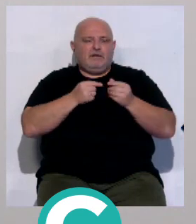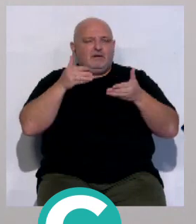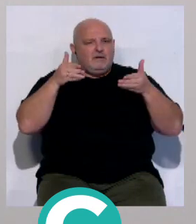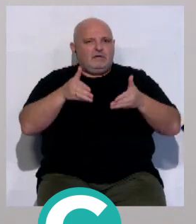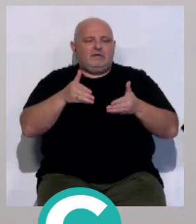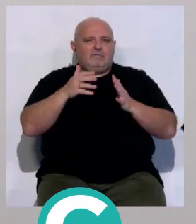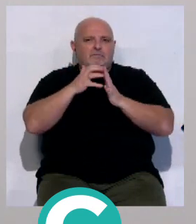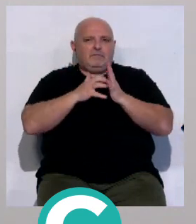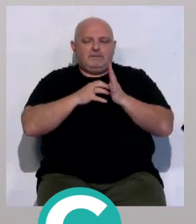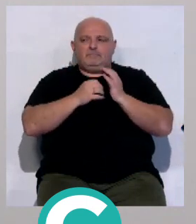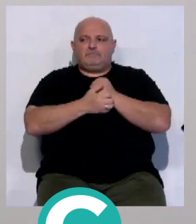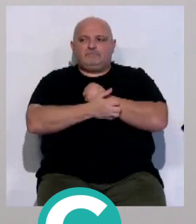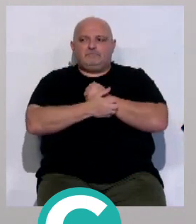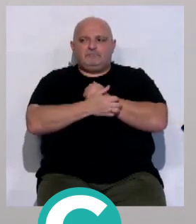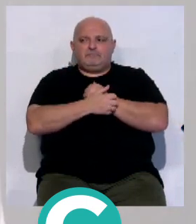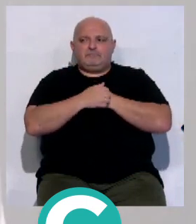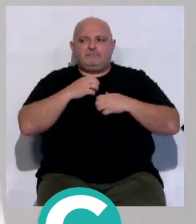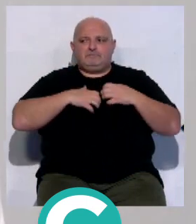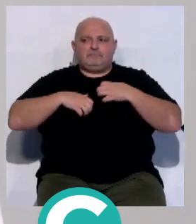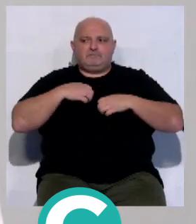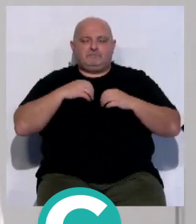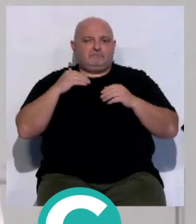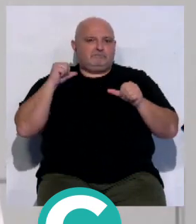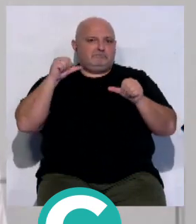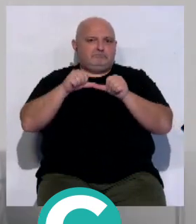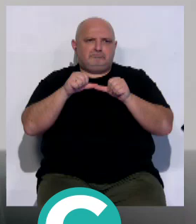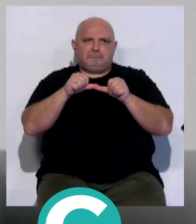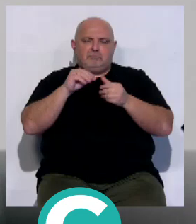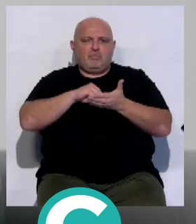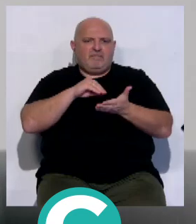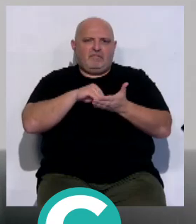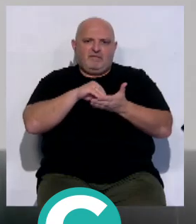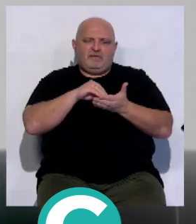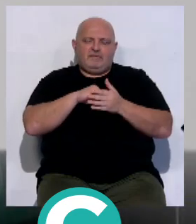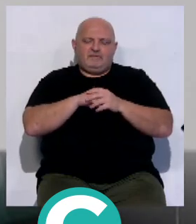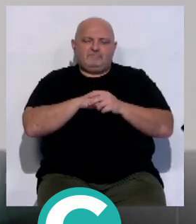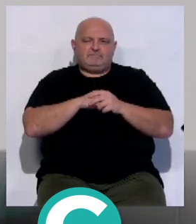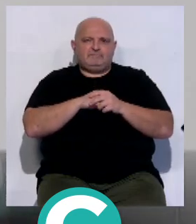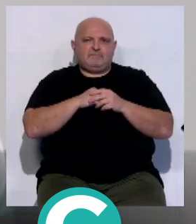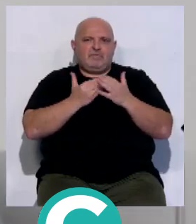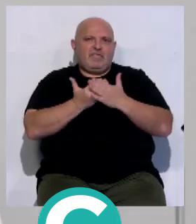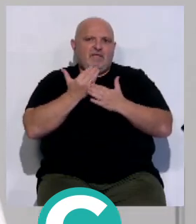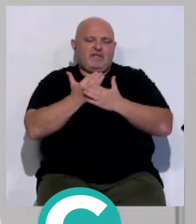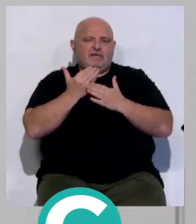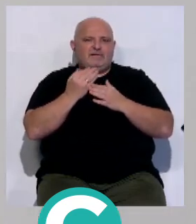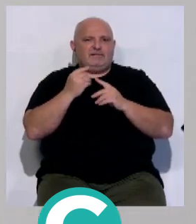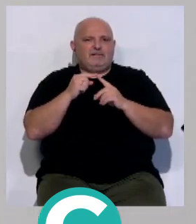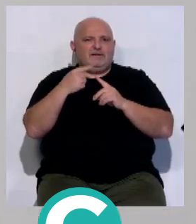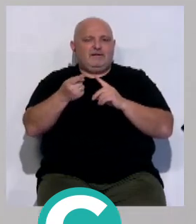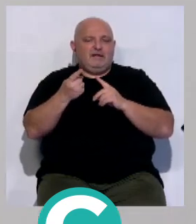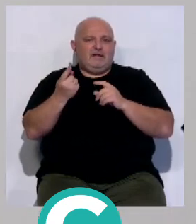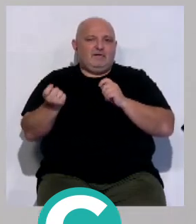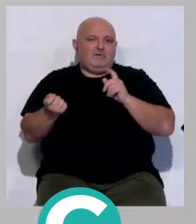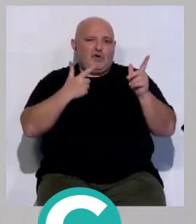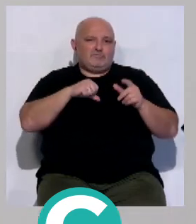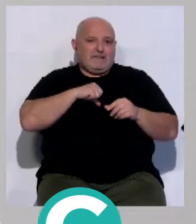para que disminuya su ansiedad. Desde casi, muchas veces, pocos días transcurridos desde el ingreso del